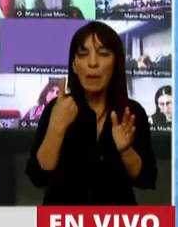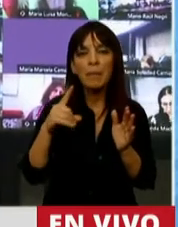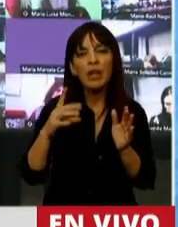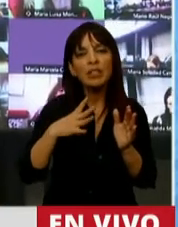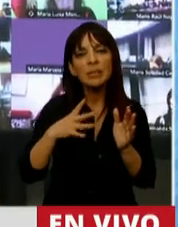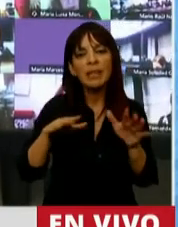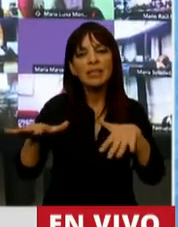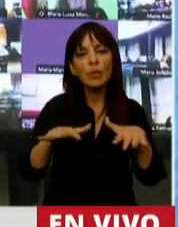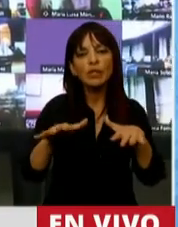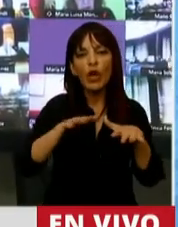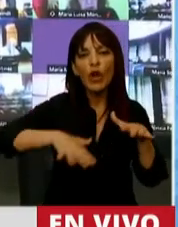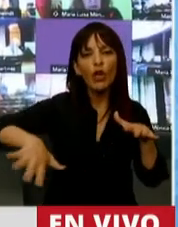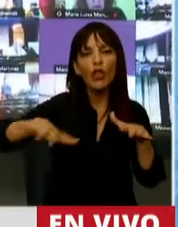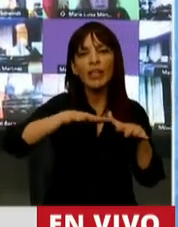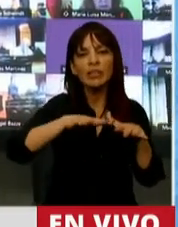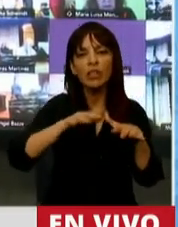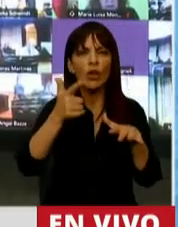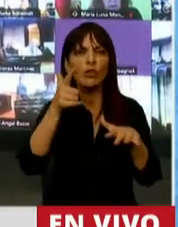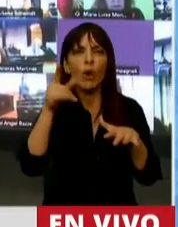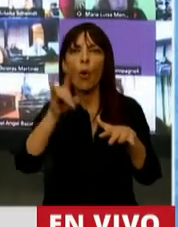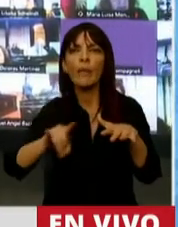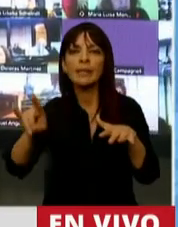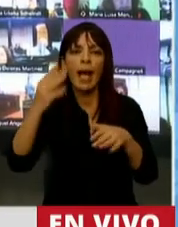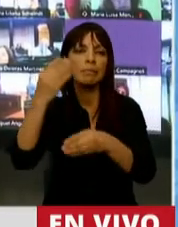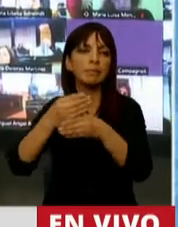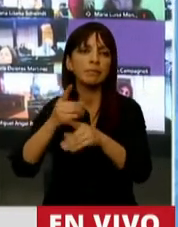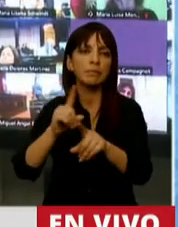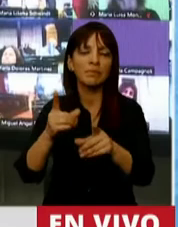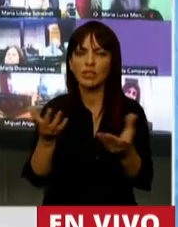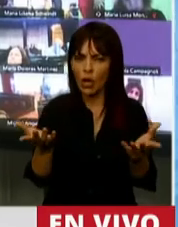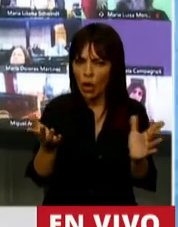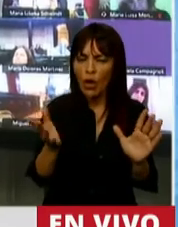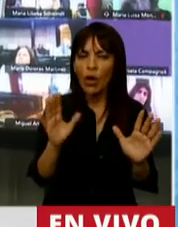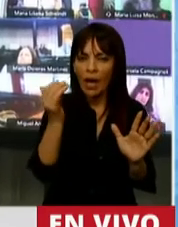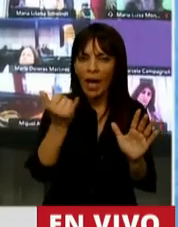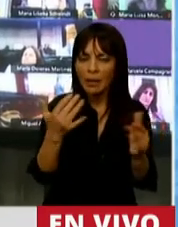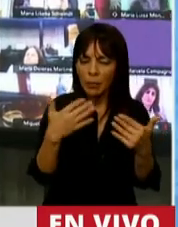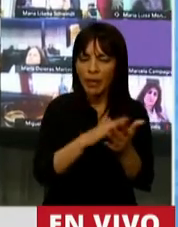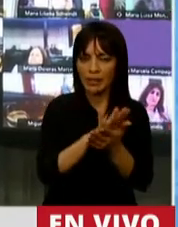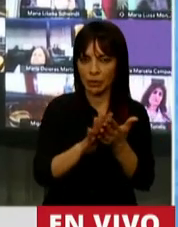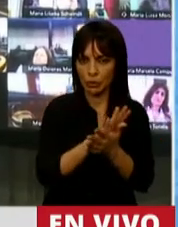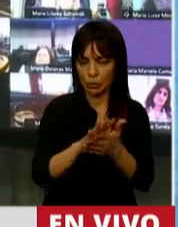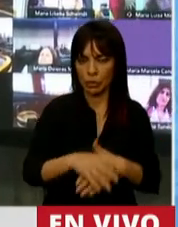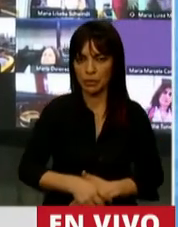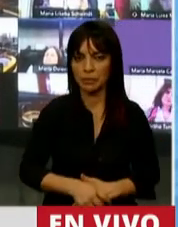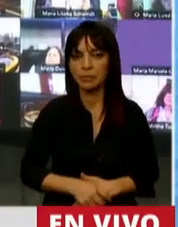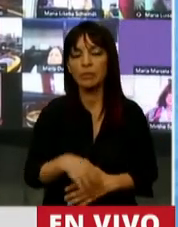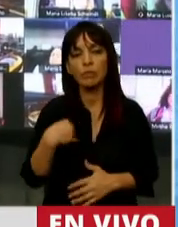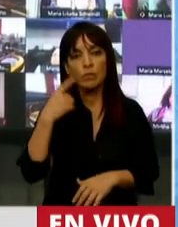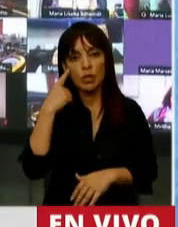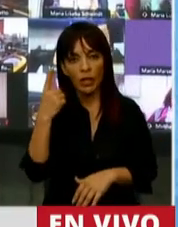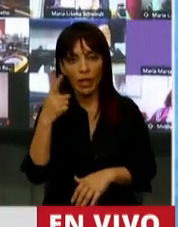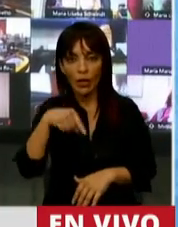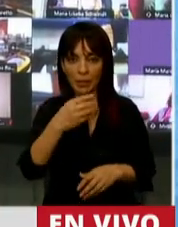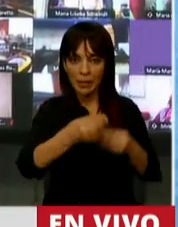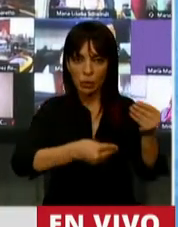marco, no va a haber ninguna universidad que quede sin funcionar o con dificultades para su funcionamiento. Yo creo que